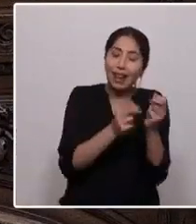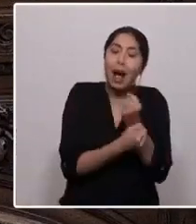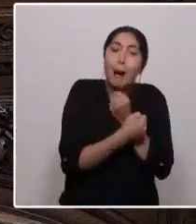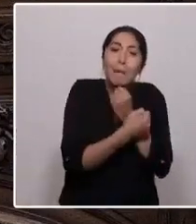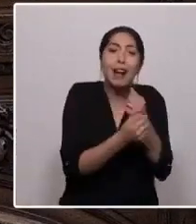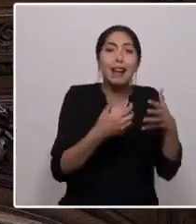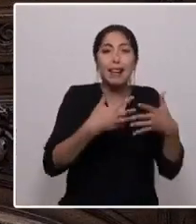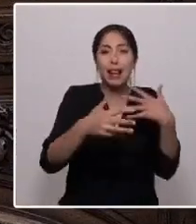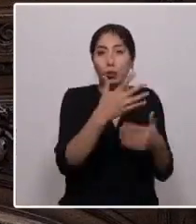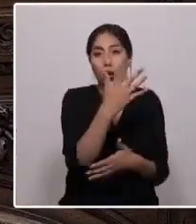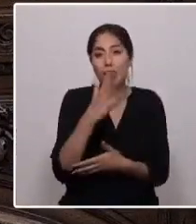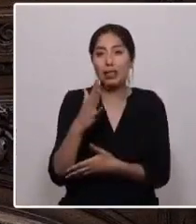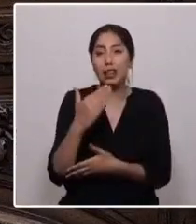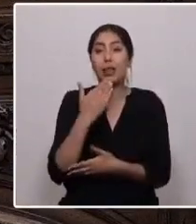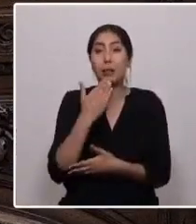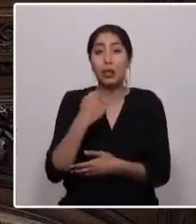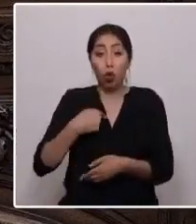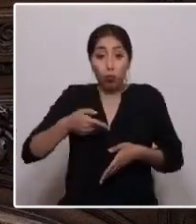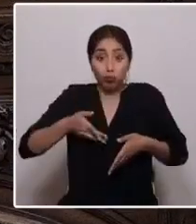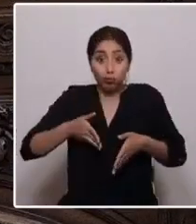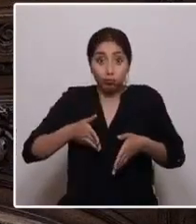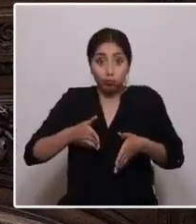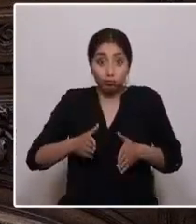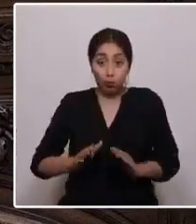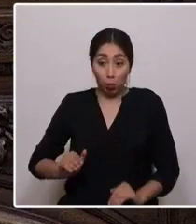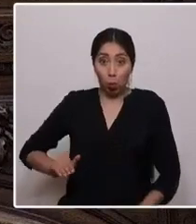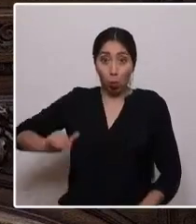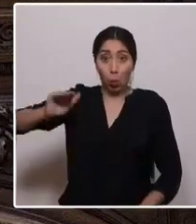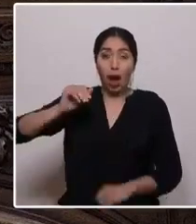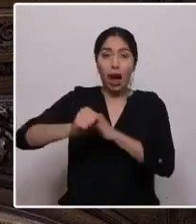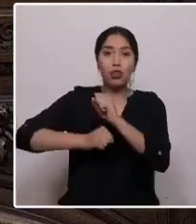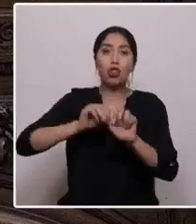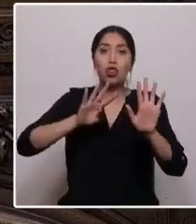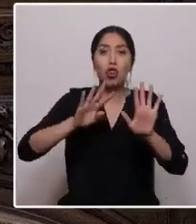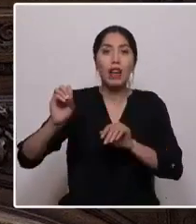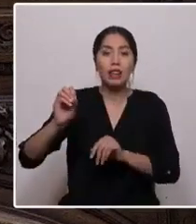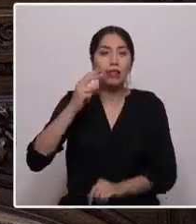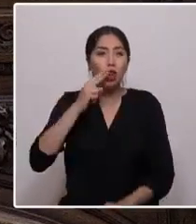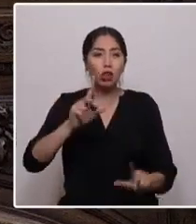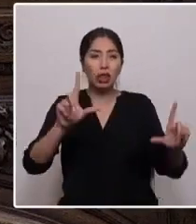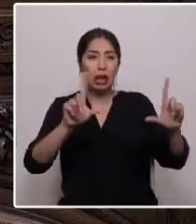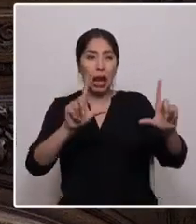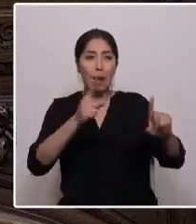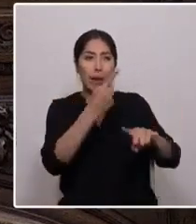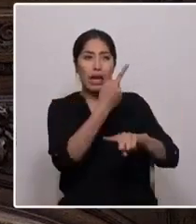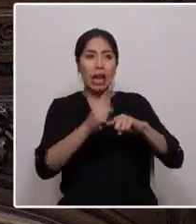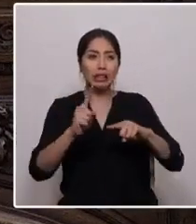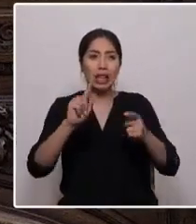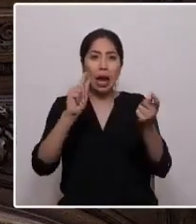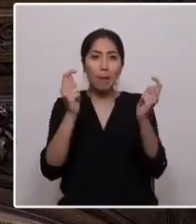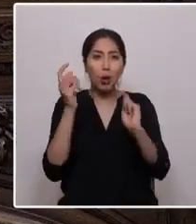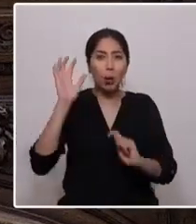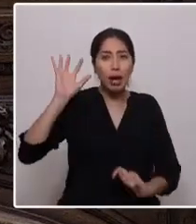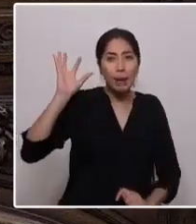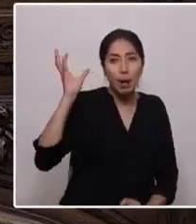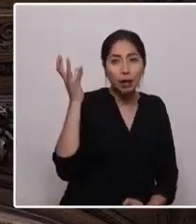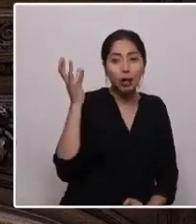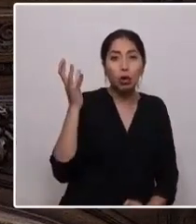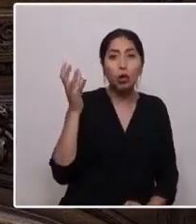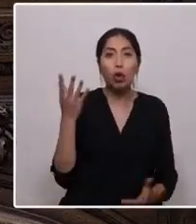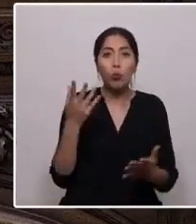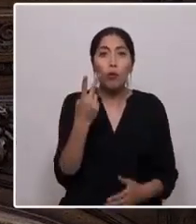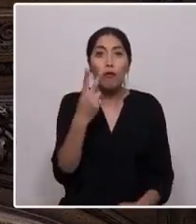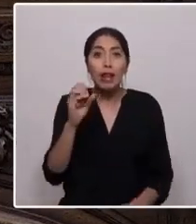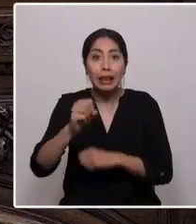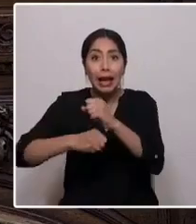la angustia de haber crecido en la década de los 90, viendo en la TV la amenaza del cambio climático y de cómo en 20 años nos quedaríamos